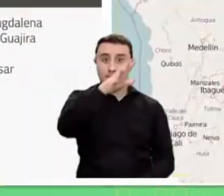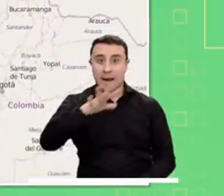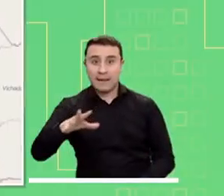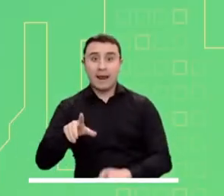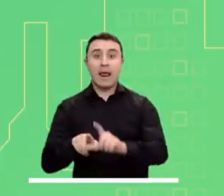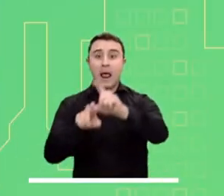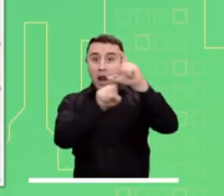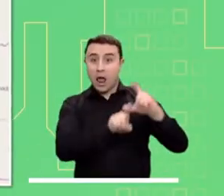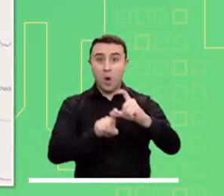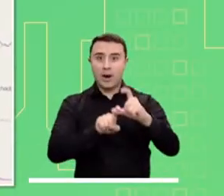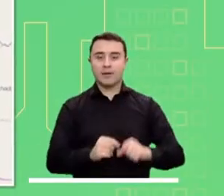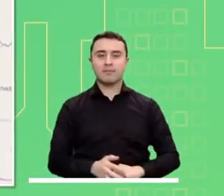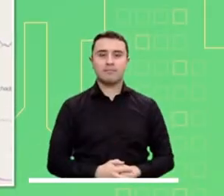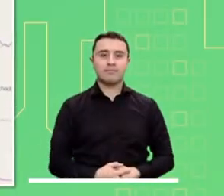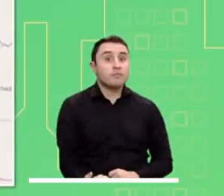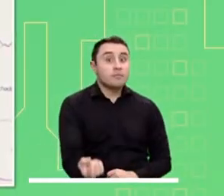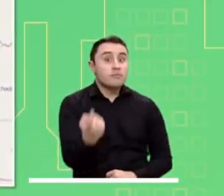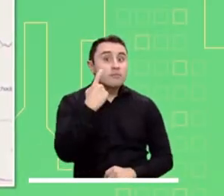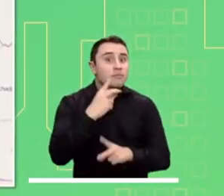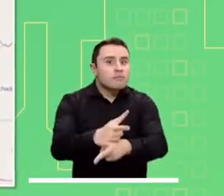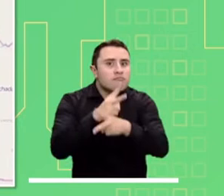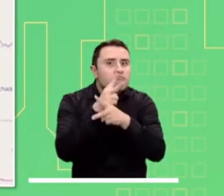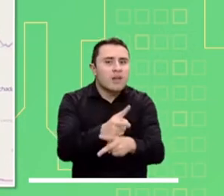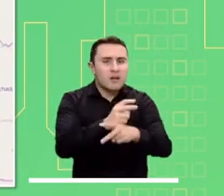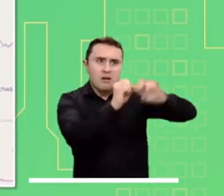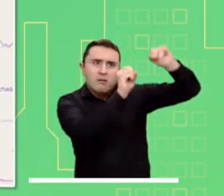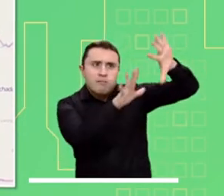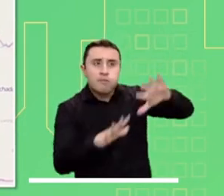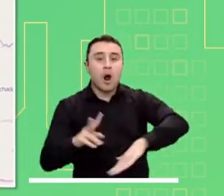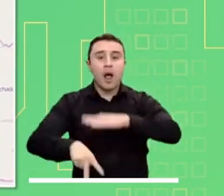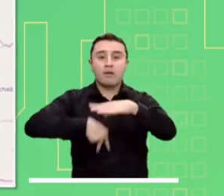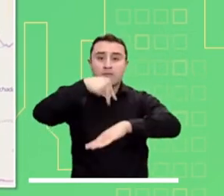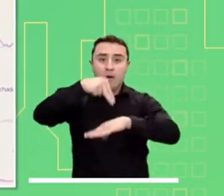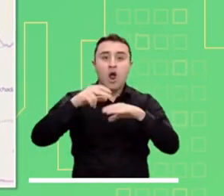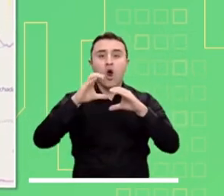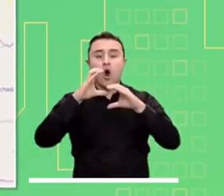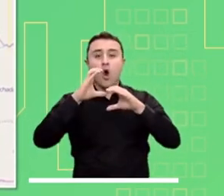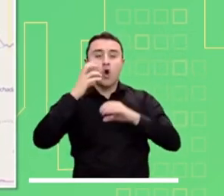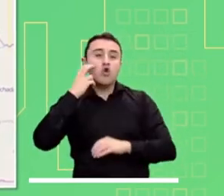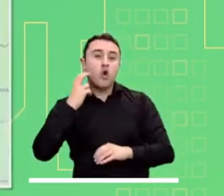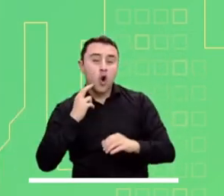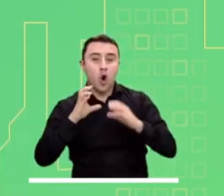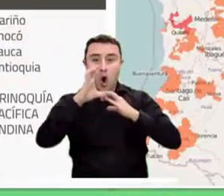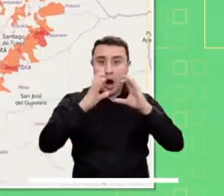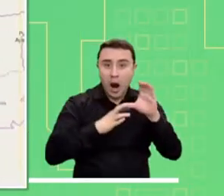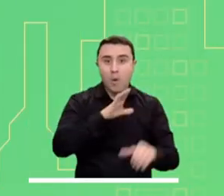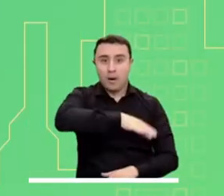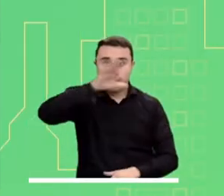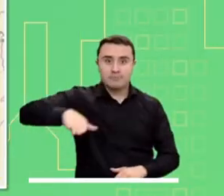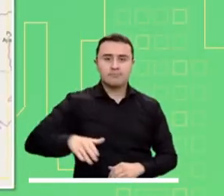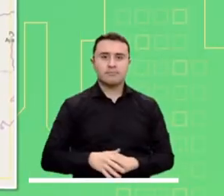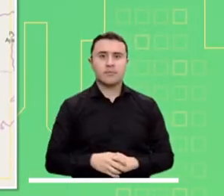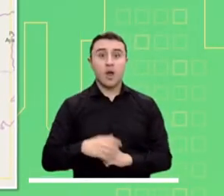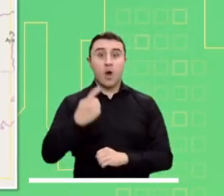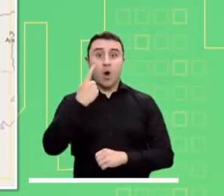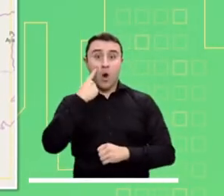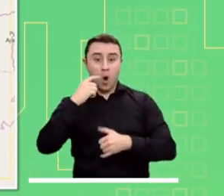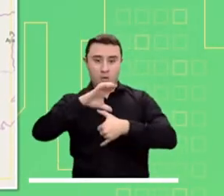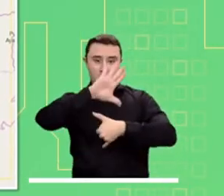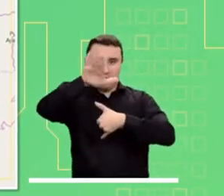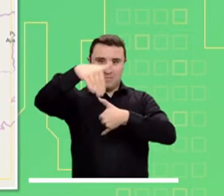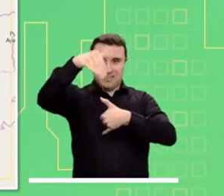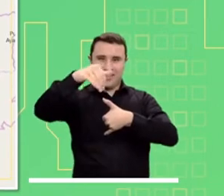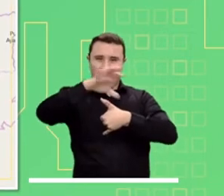probabilidad de incendios se presenta alerta roja en Magdalena y en la Guajira. Páxima alerta por posibles deslizamientos en Nariño,